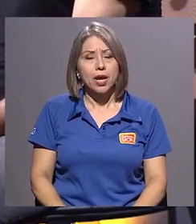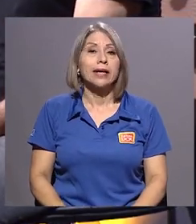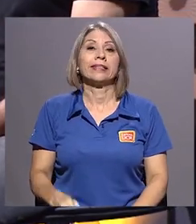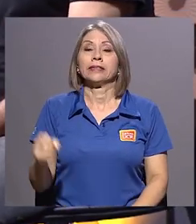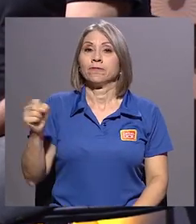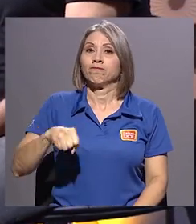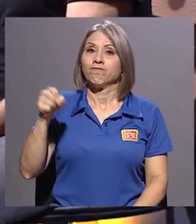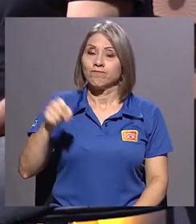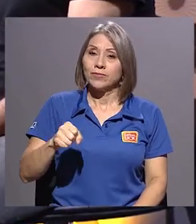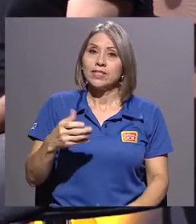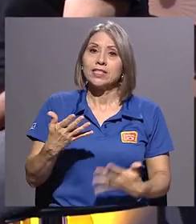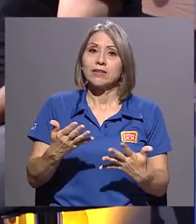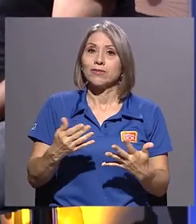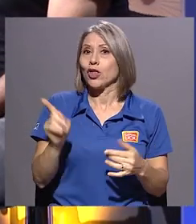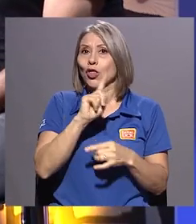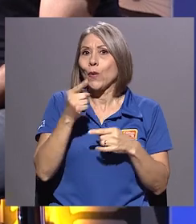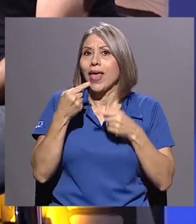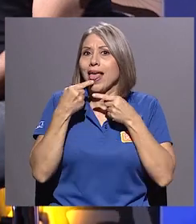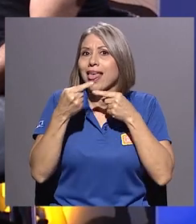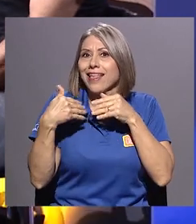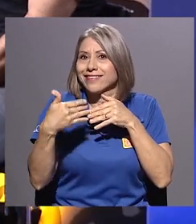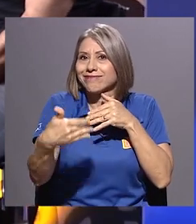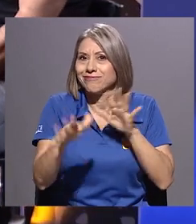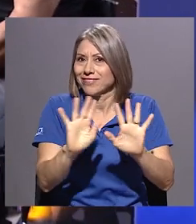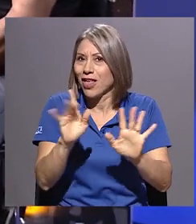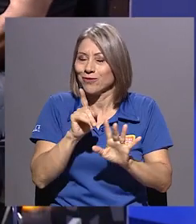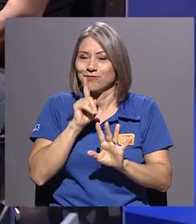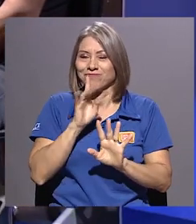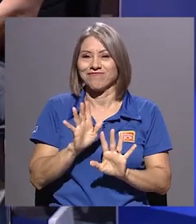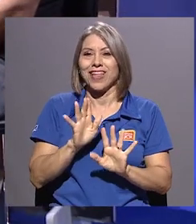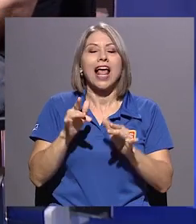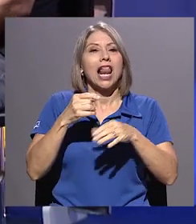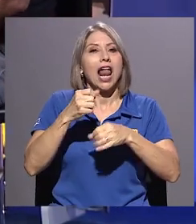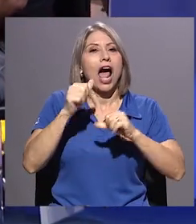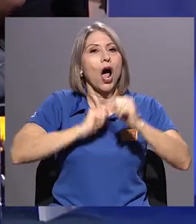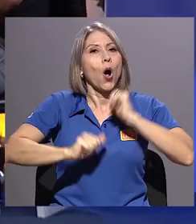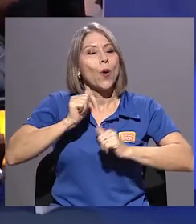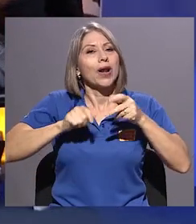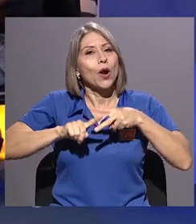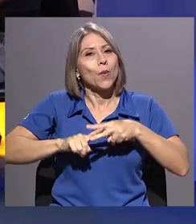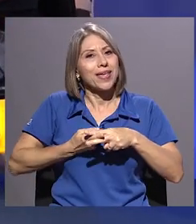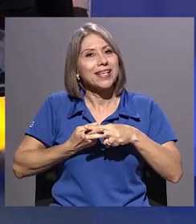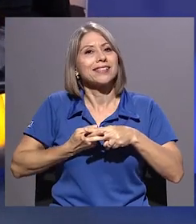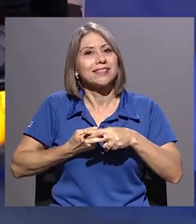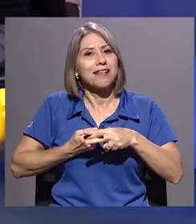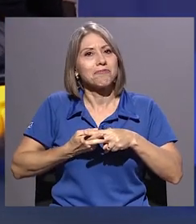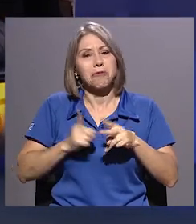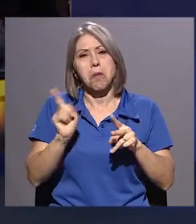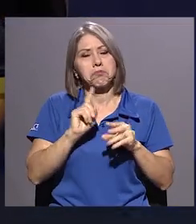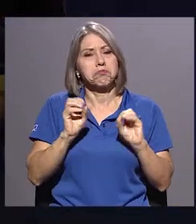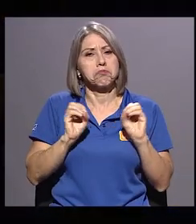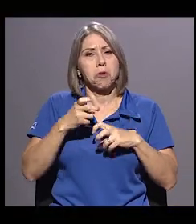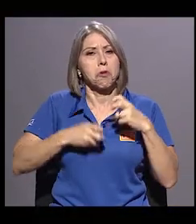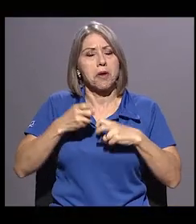hacer spoiler, la obra comienza... Y no tengo problema en contarlo,